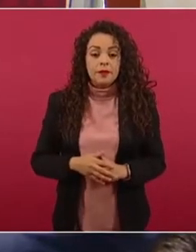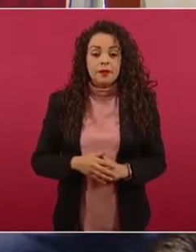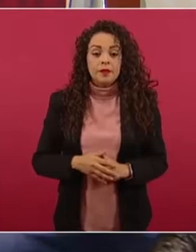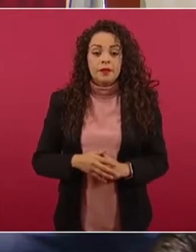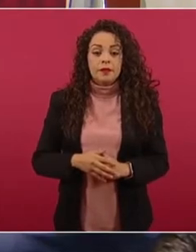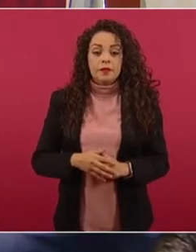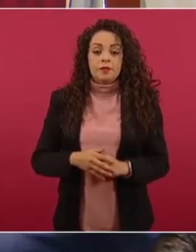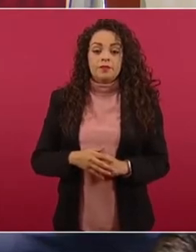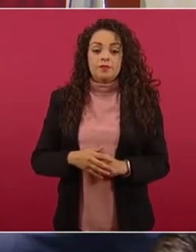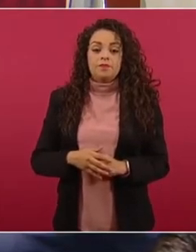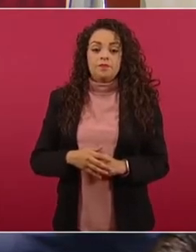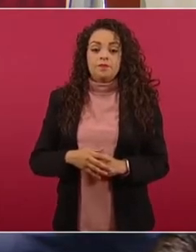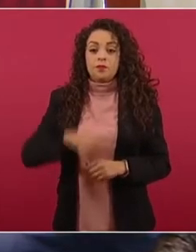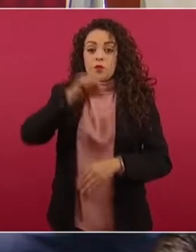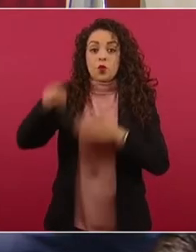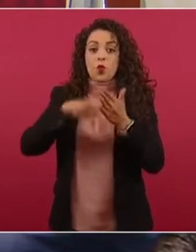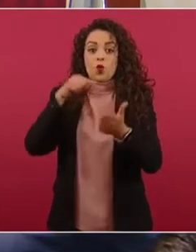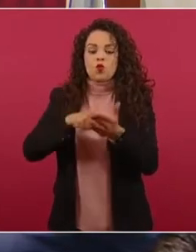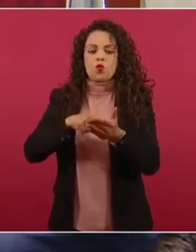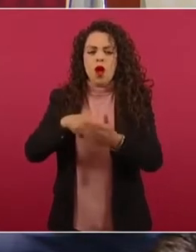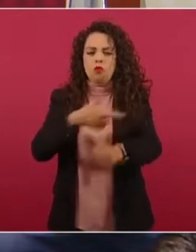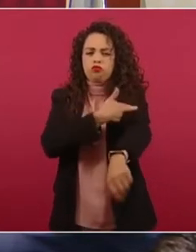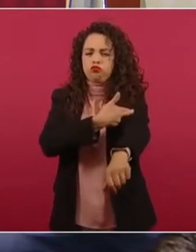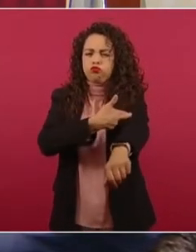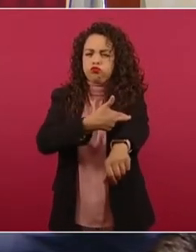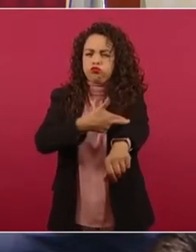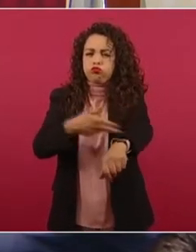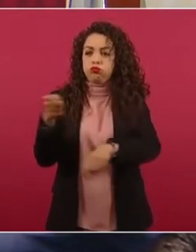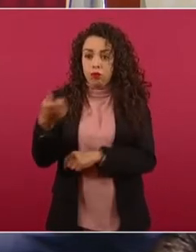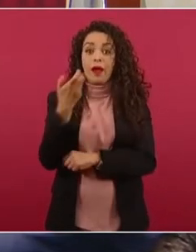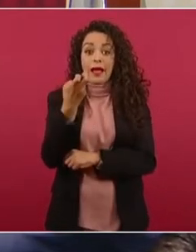recta, donde sí se está trabajando, es aquí.